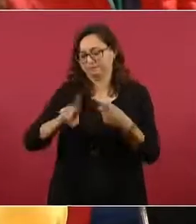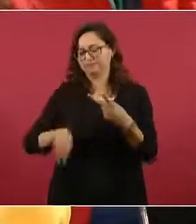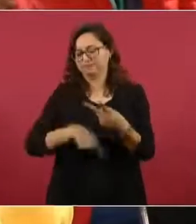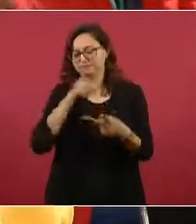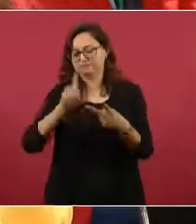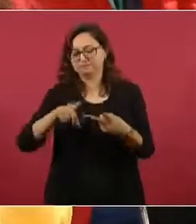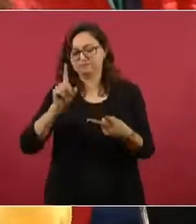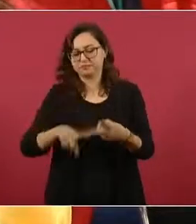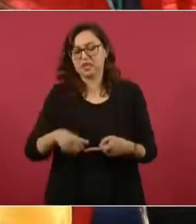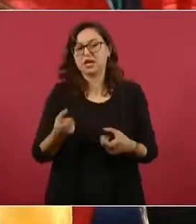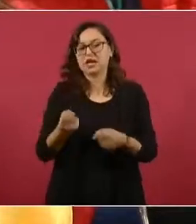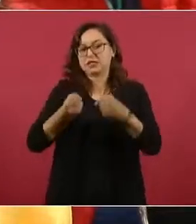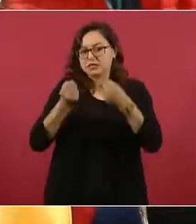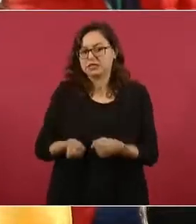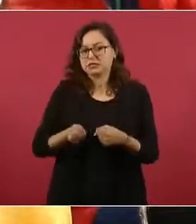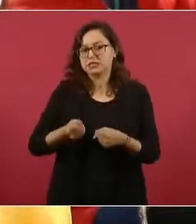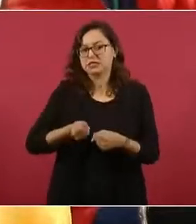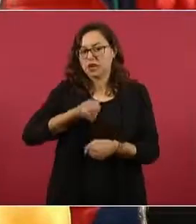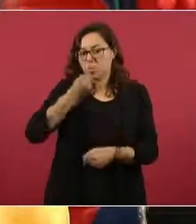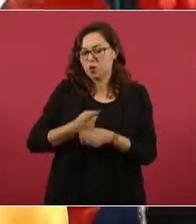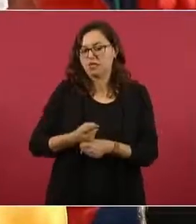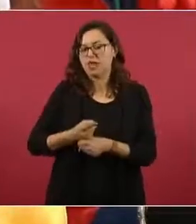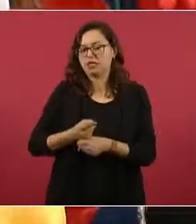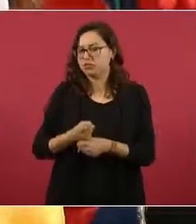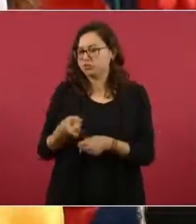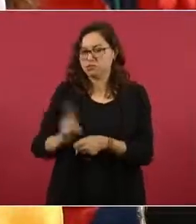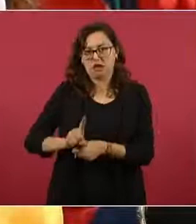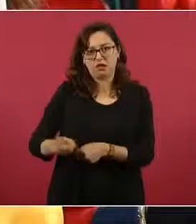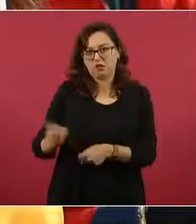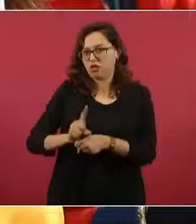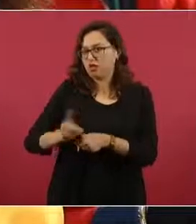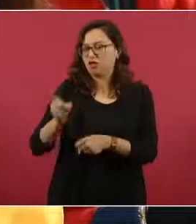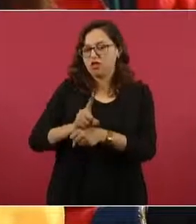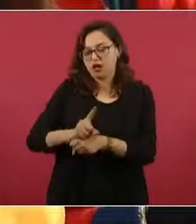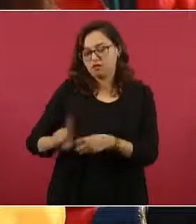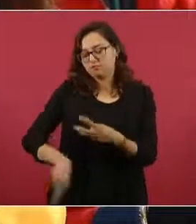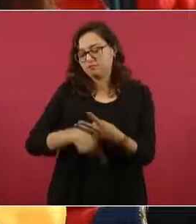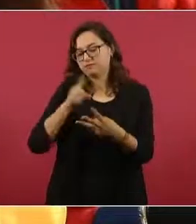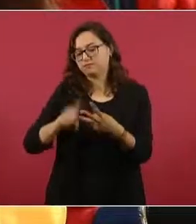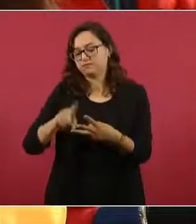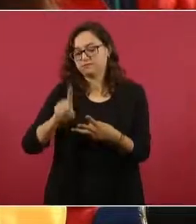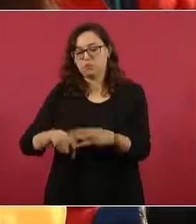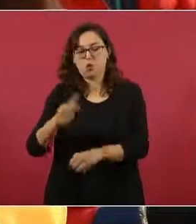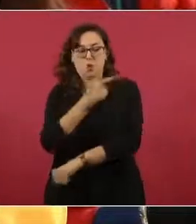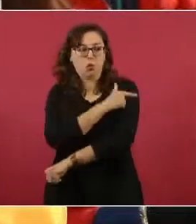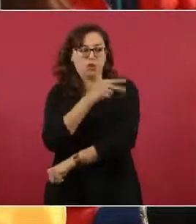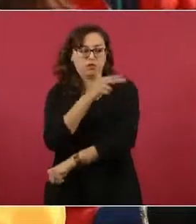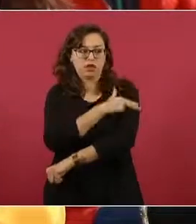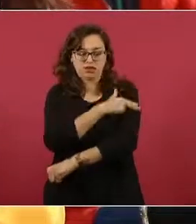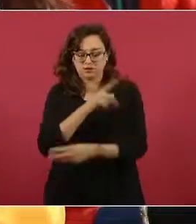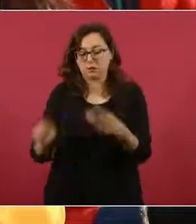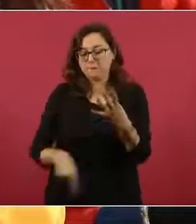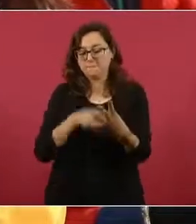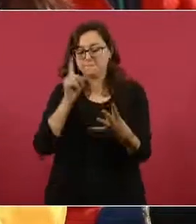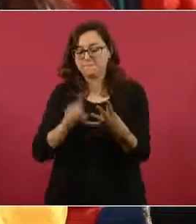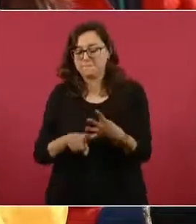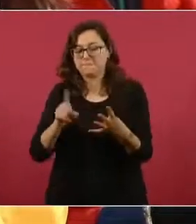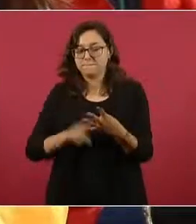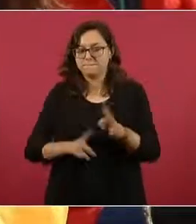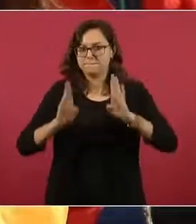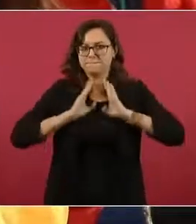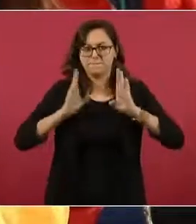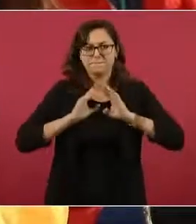la creación de la Guardia Nacional y un despliegue sin precedente de las Fuerzas Armadas en el territorio y, sin embargo, no sé de la violencia.